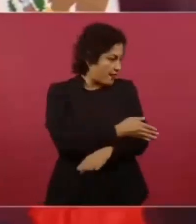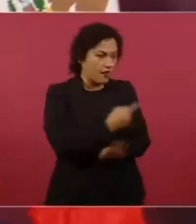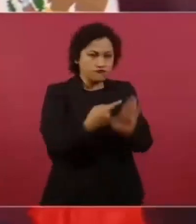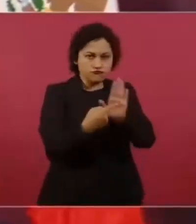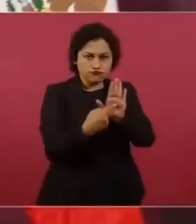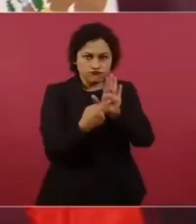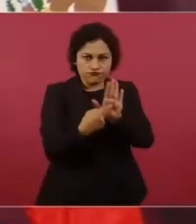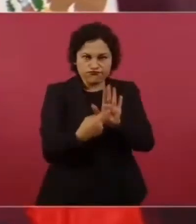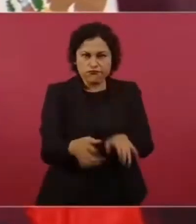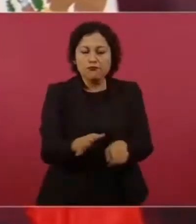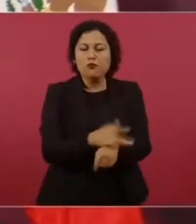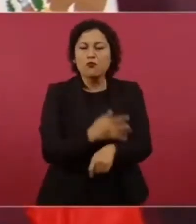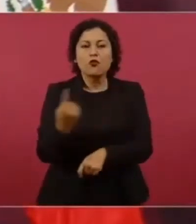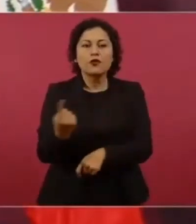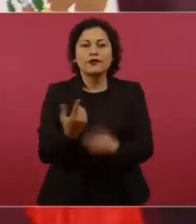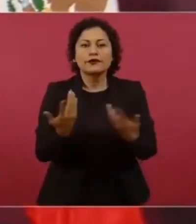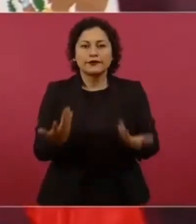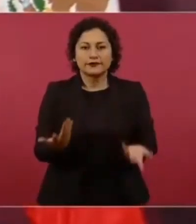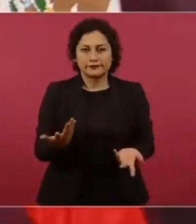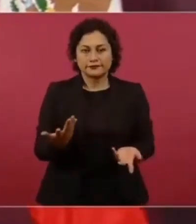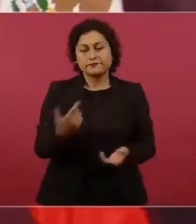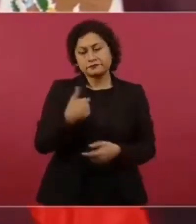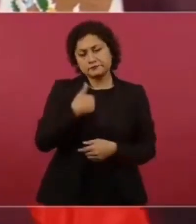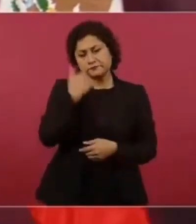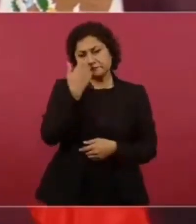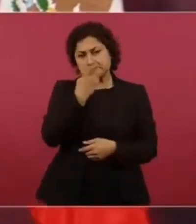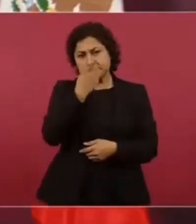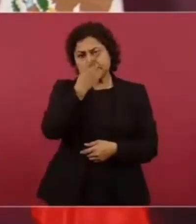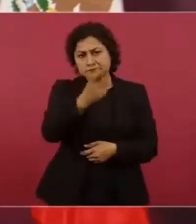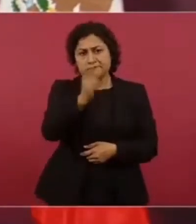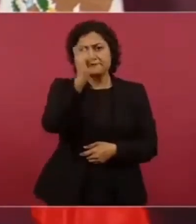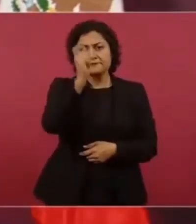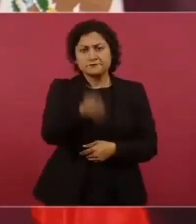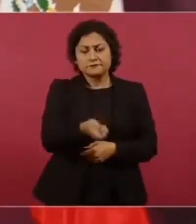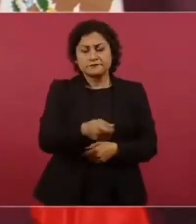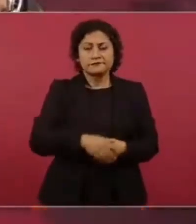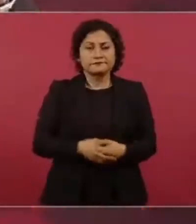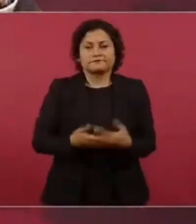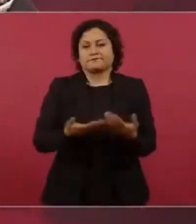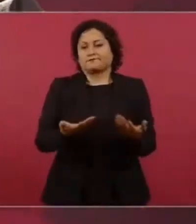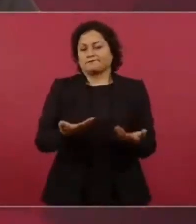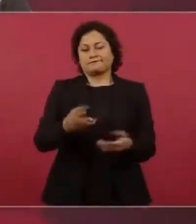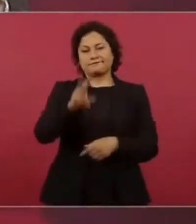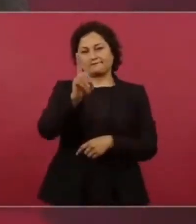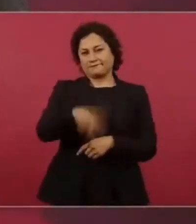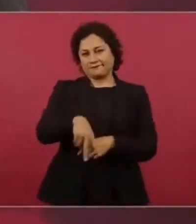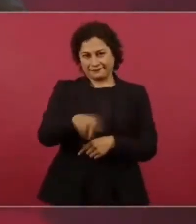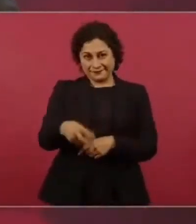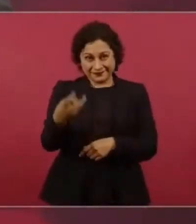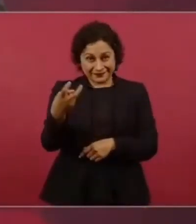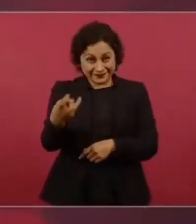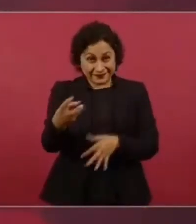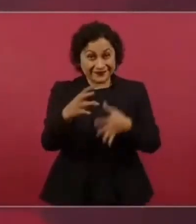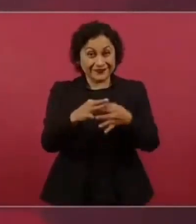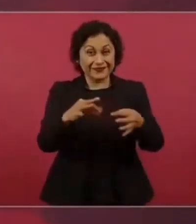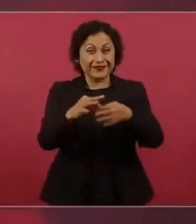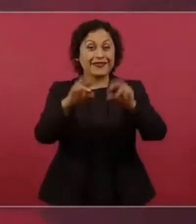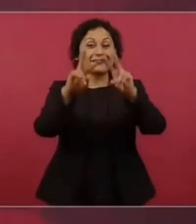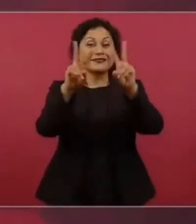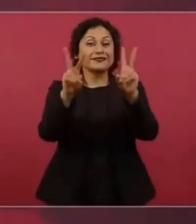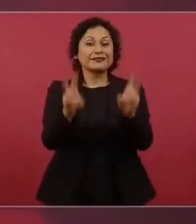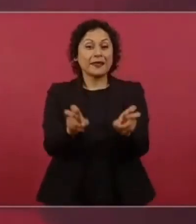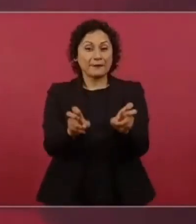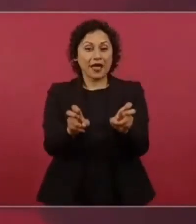Que no descarto, el asunto es nada más el tiempo,